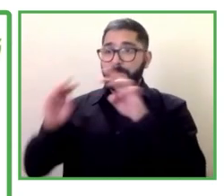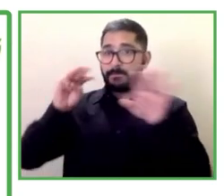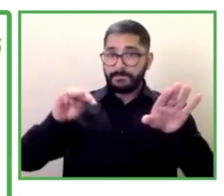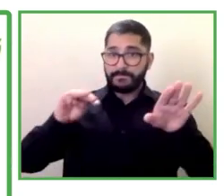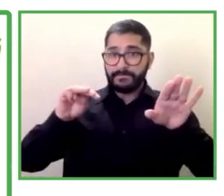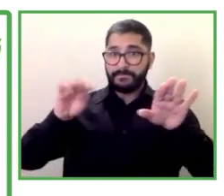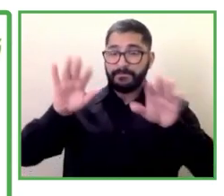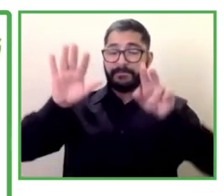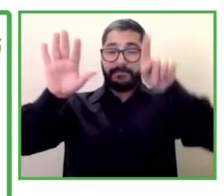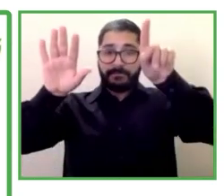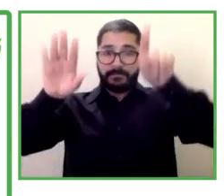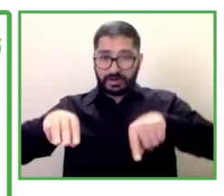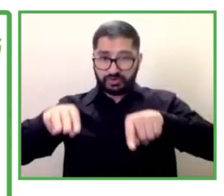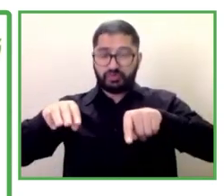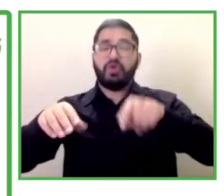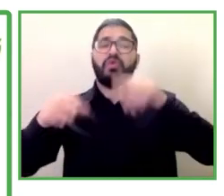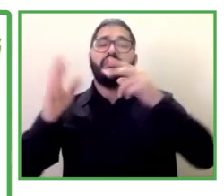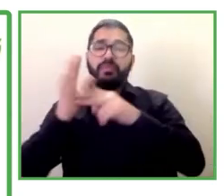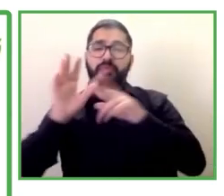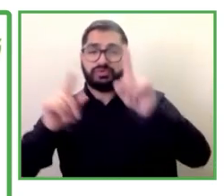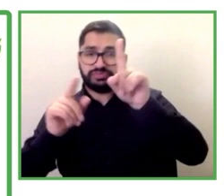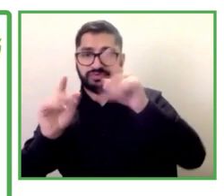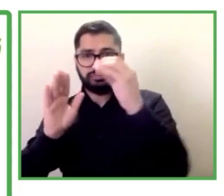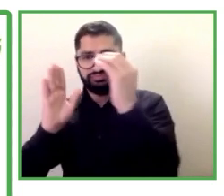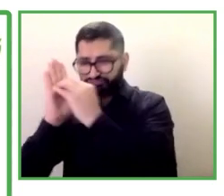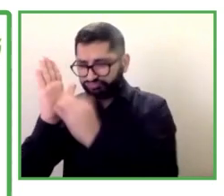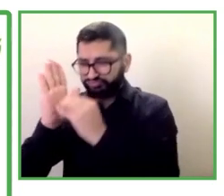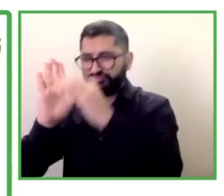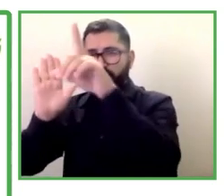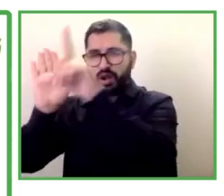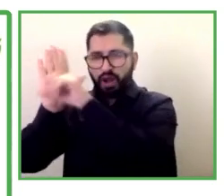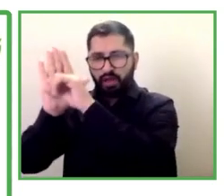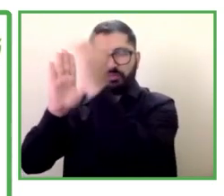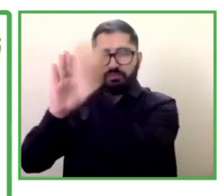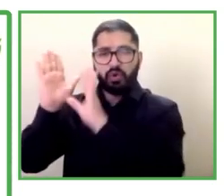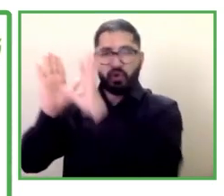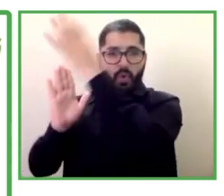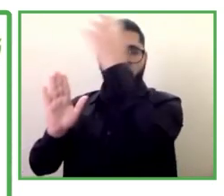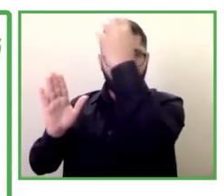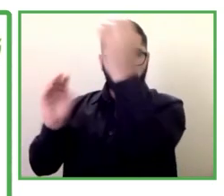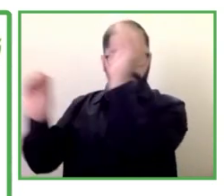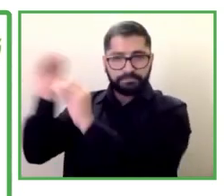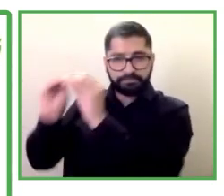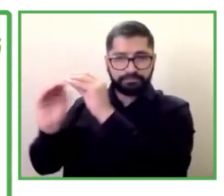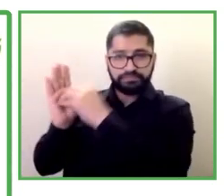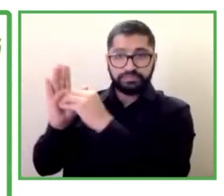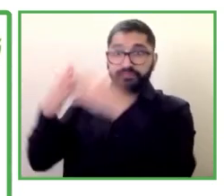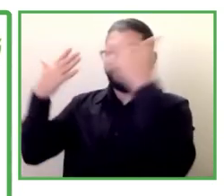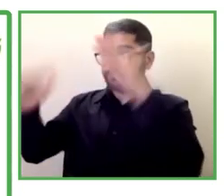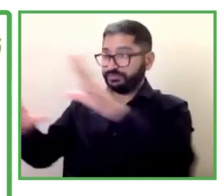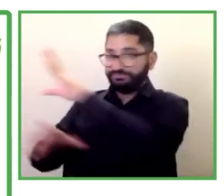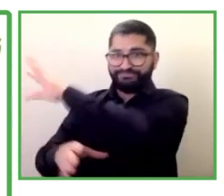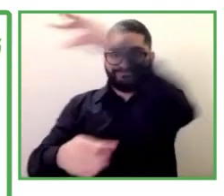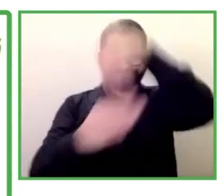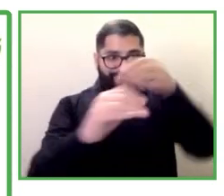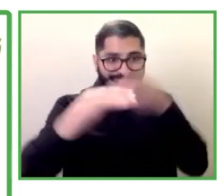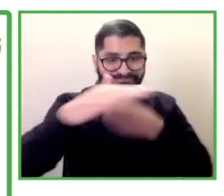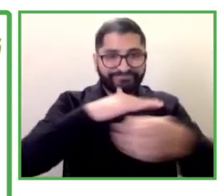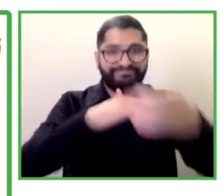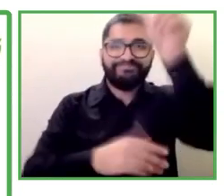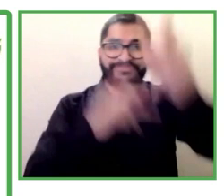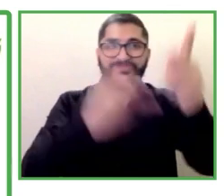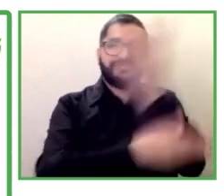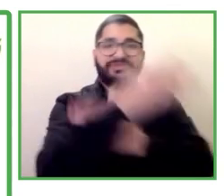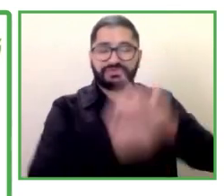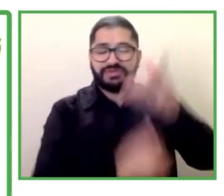para promover el acceso al empleo de personas con capacidad intelectual límite la norma establece los requisitos para